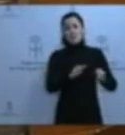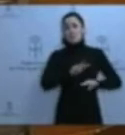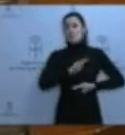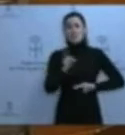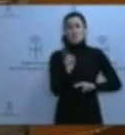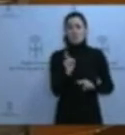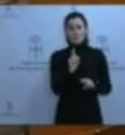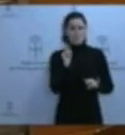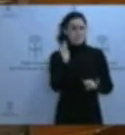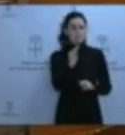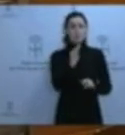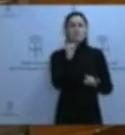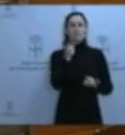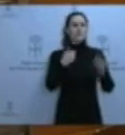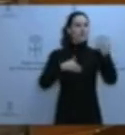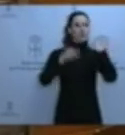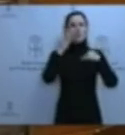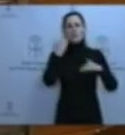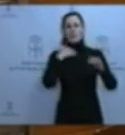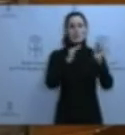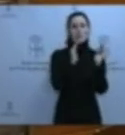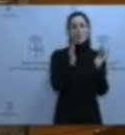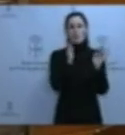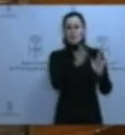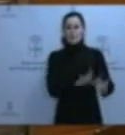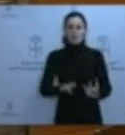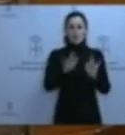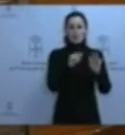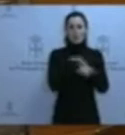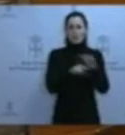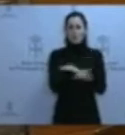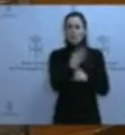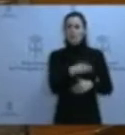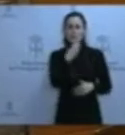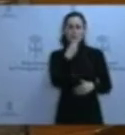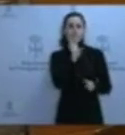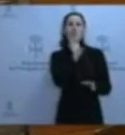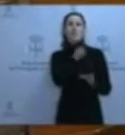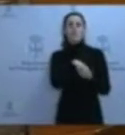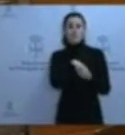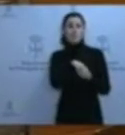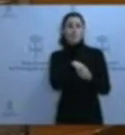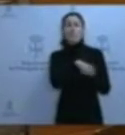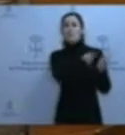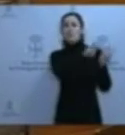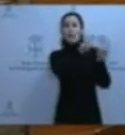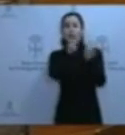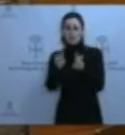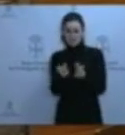a las preguntas hechas, sino que se dedicó a hacer gala, una vez más, de su gestión intachable en este, como en todos los asuntos que